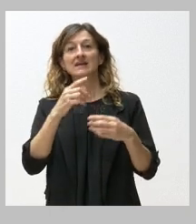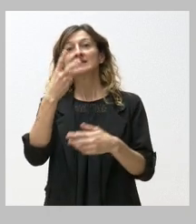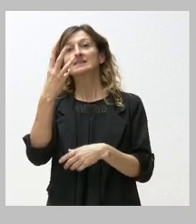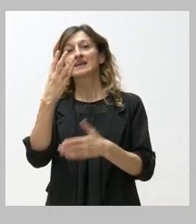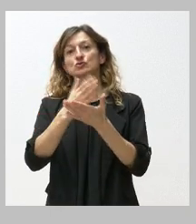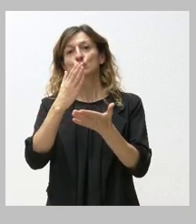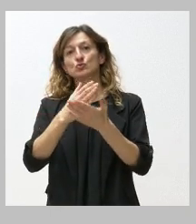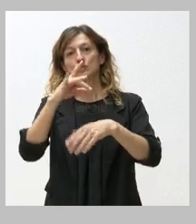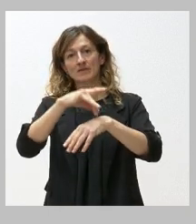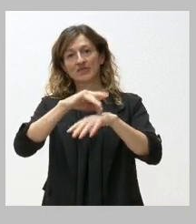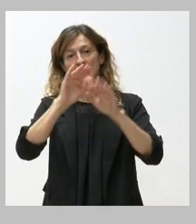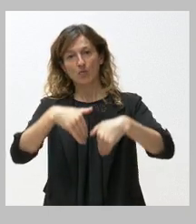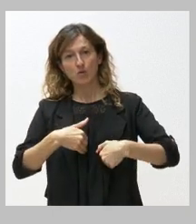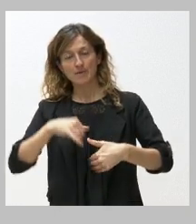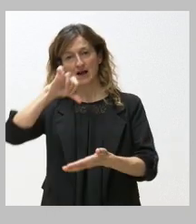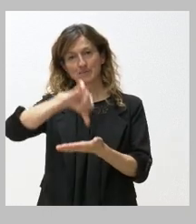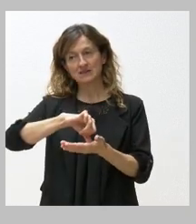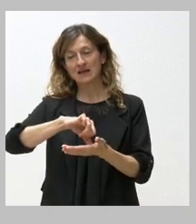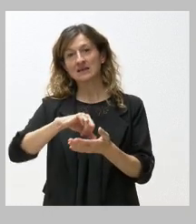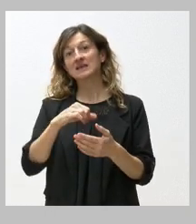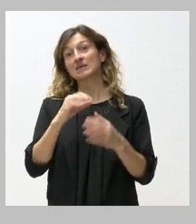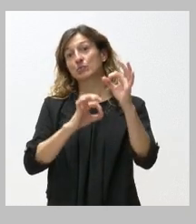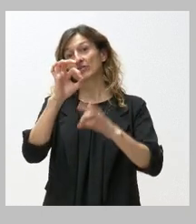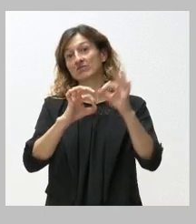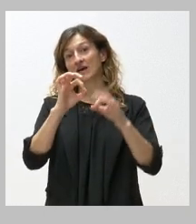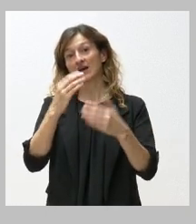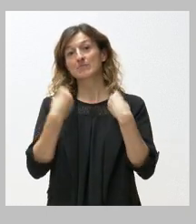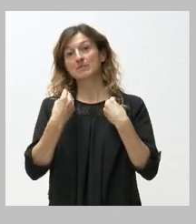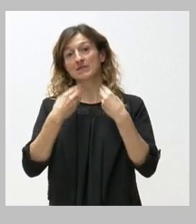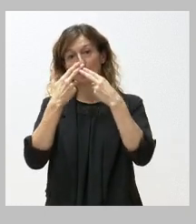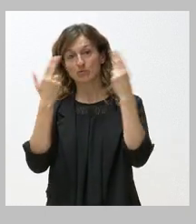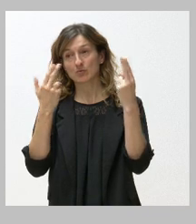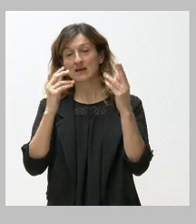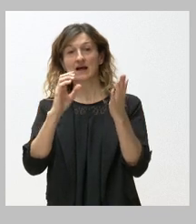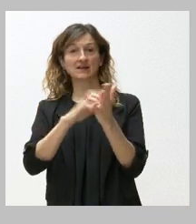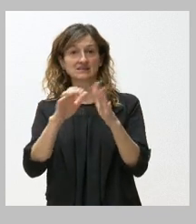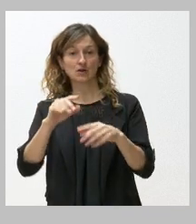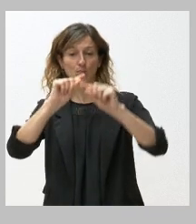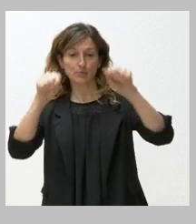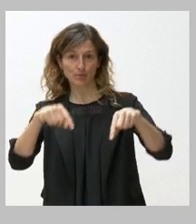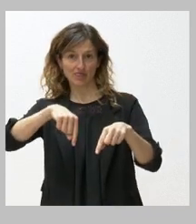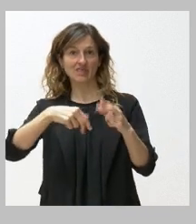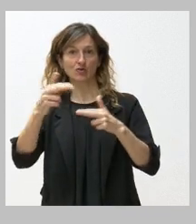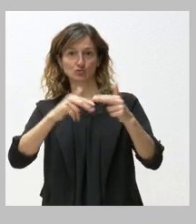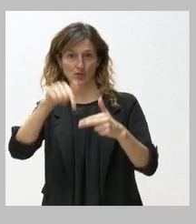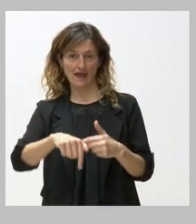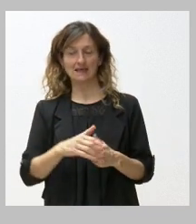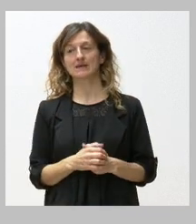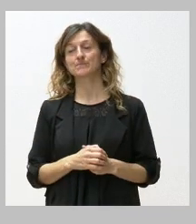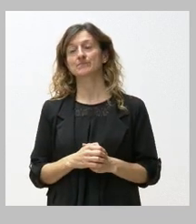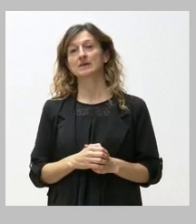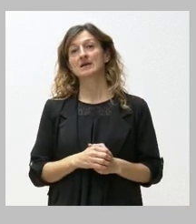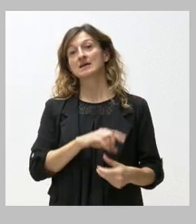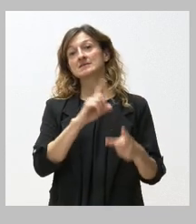la capital y que el 10% de la vivienda pública que se construía en Castilla y León se levante en la provincia y bueno en segundo